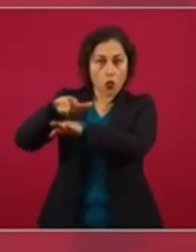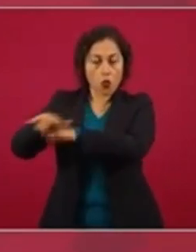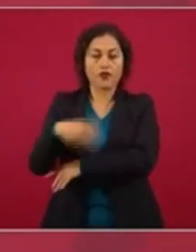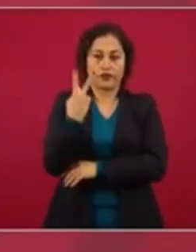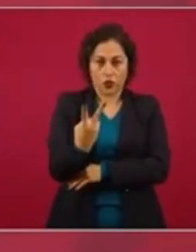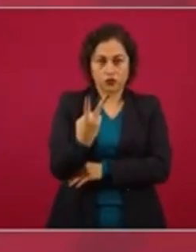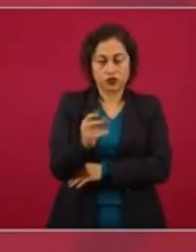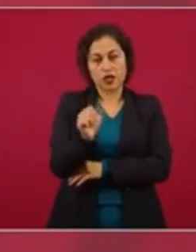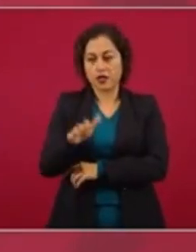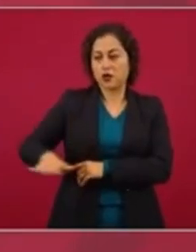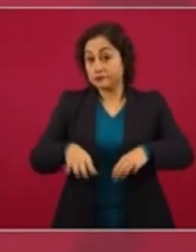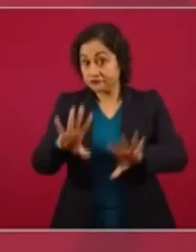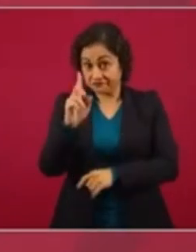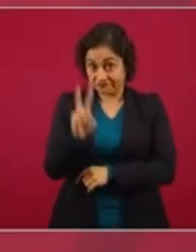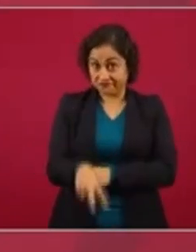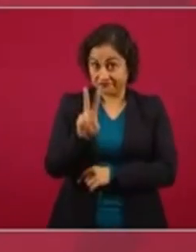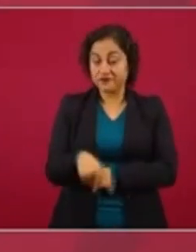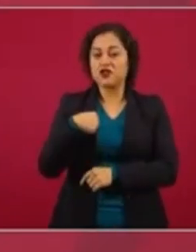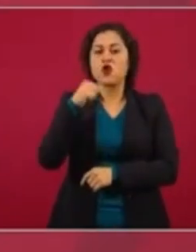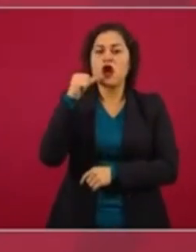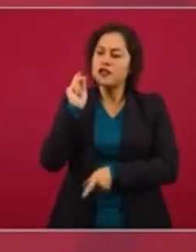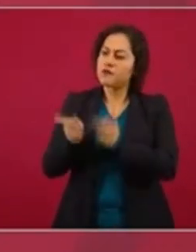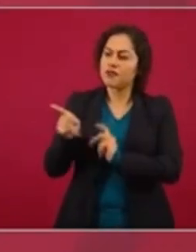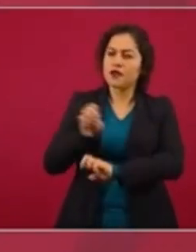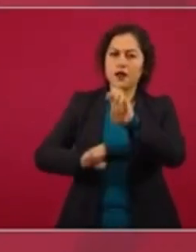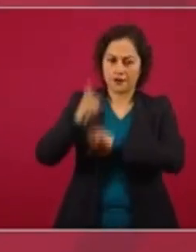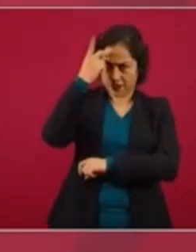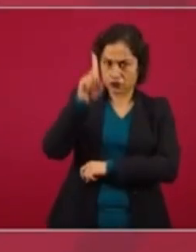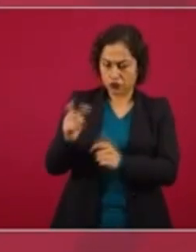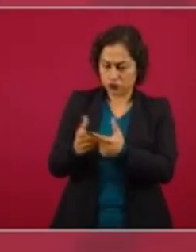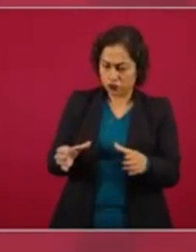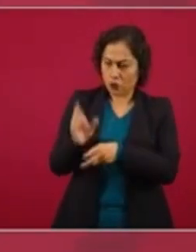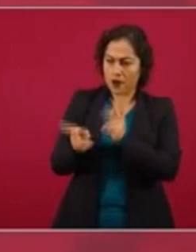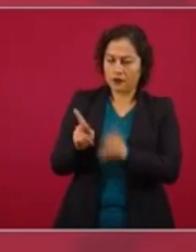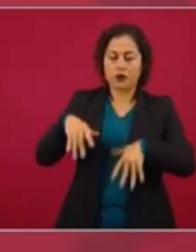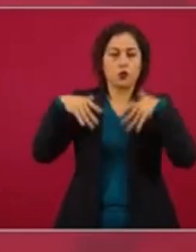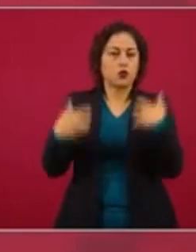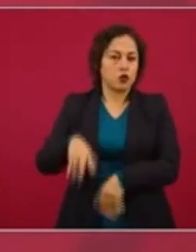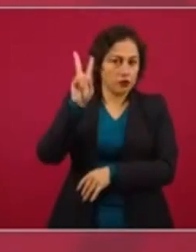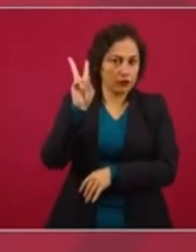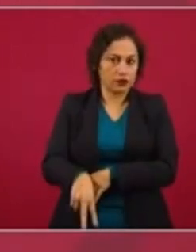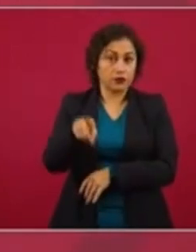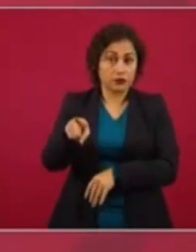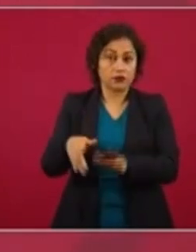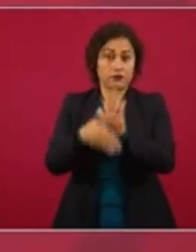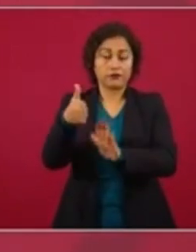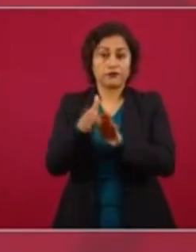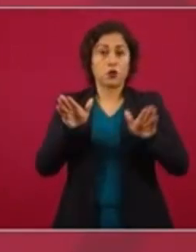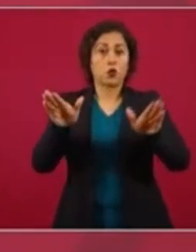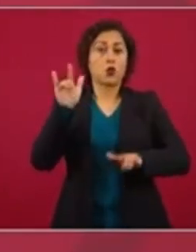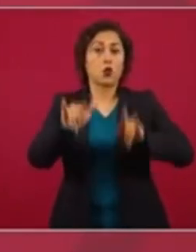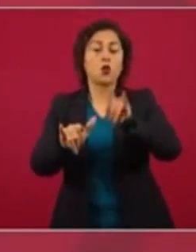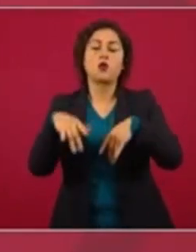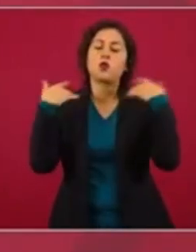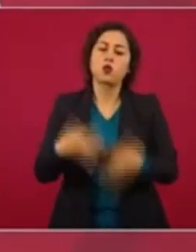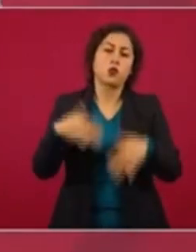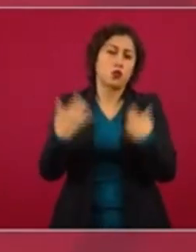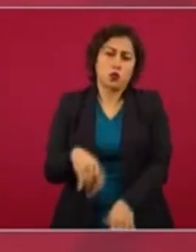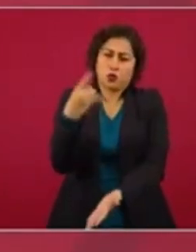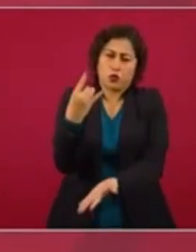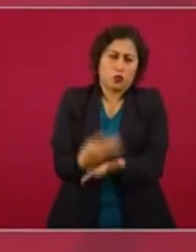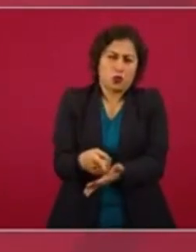la base aérea, comentaba yo a un grupo de empresarios, es una obra única en el mundo. Yo creo que